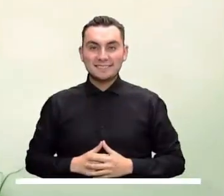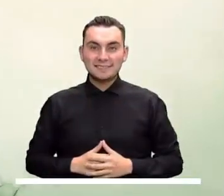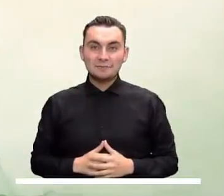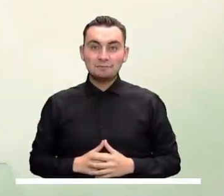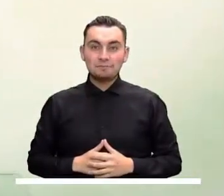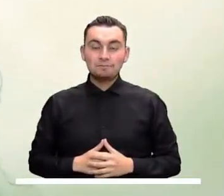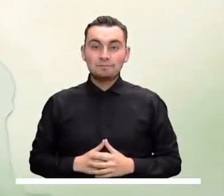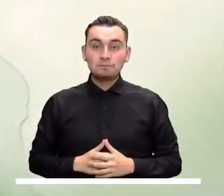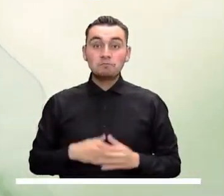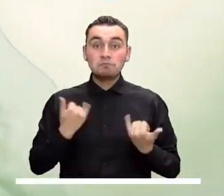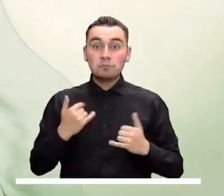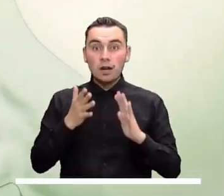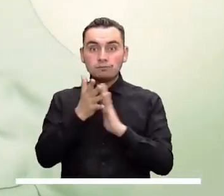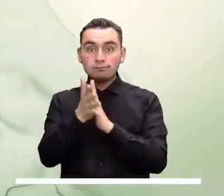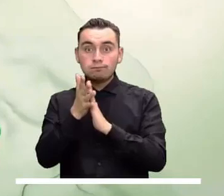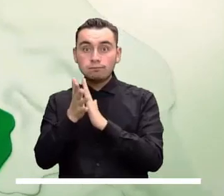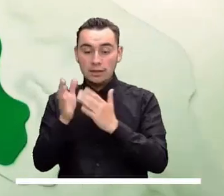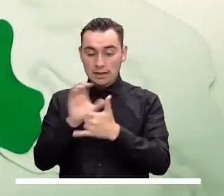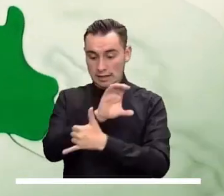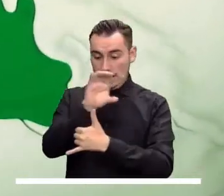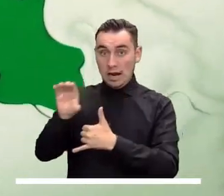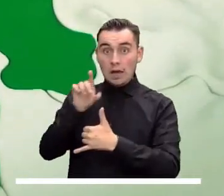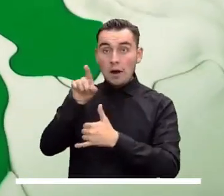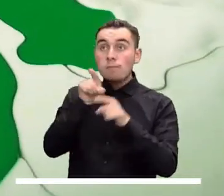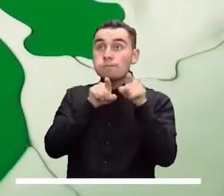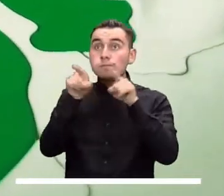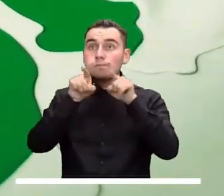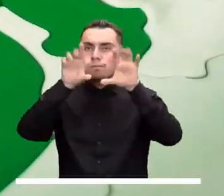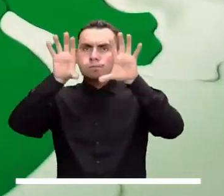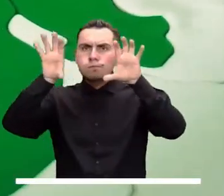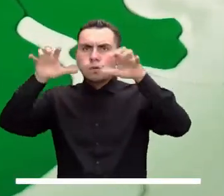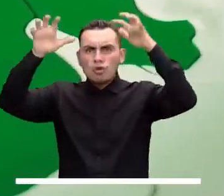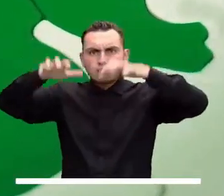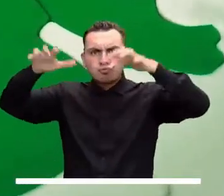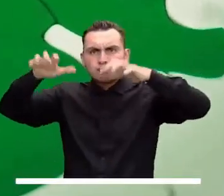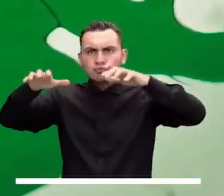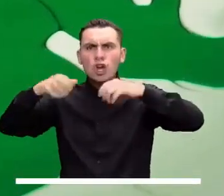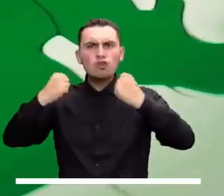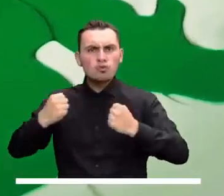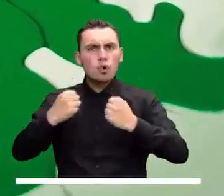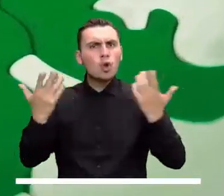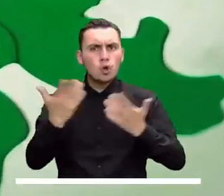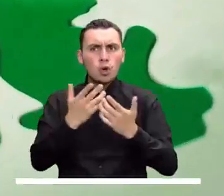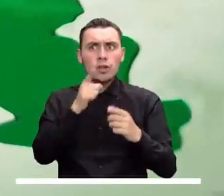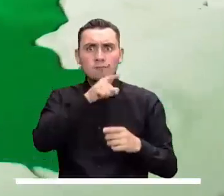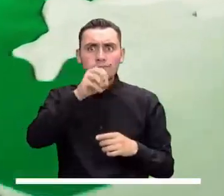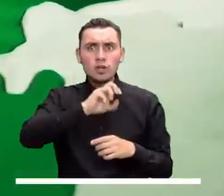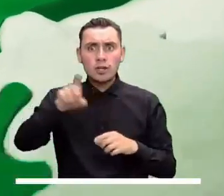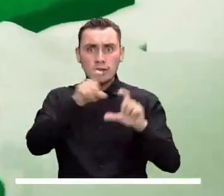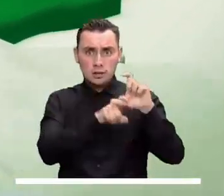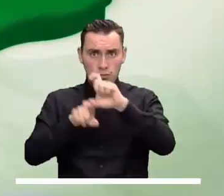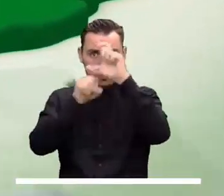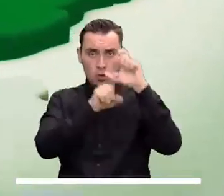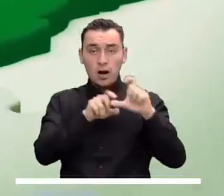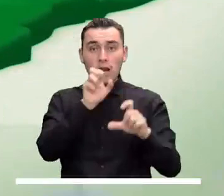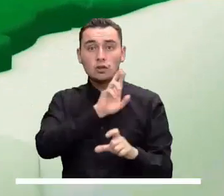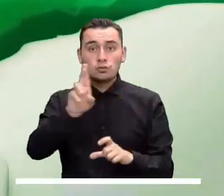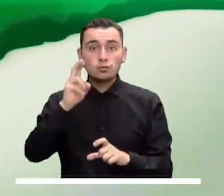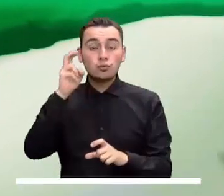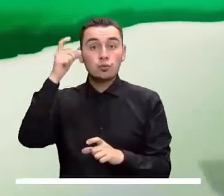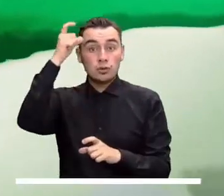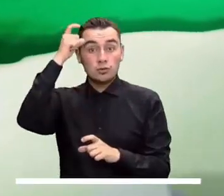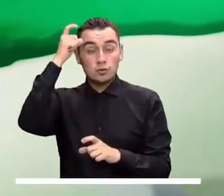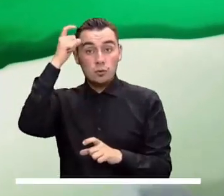Según los pronósticos, las lluvias del Caribe serían generalizadas. Las más fuertes se anticipan en el occidente de La Guajira, sur y oriente de